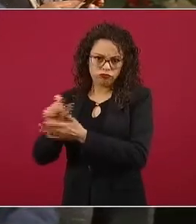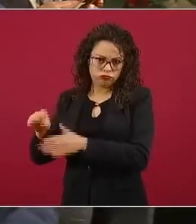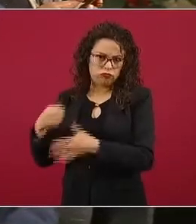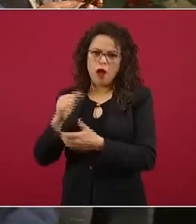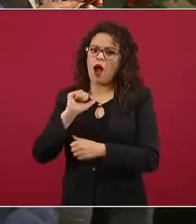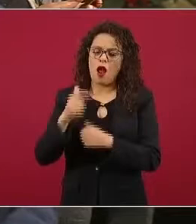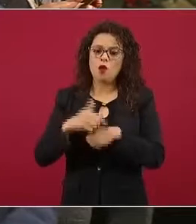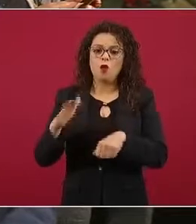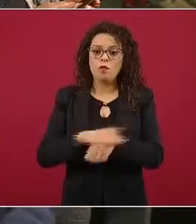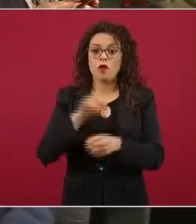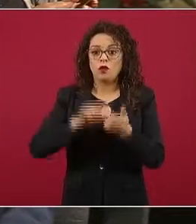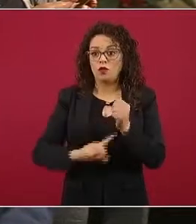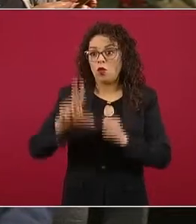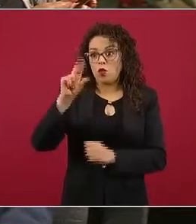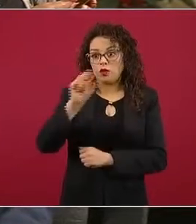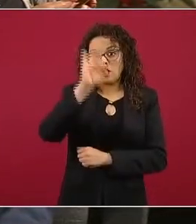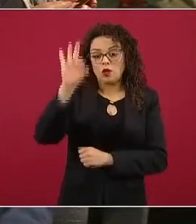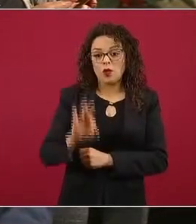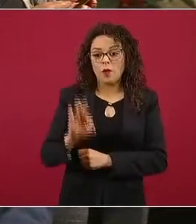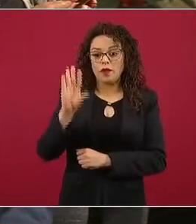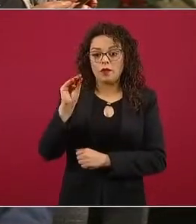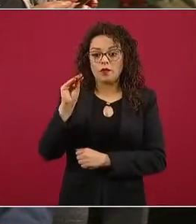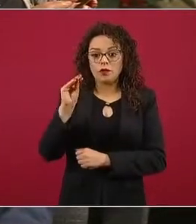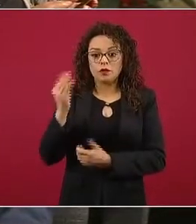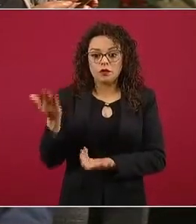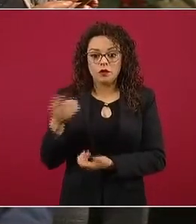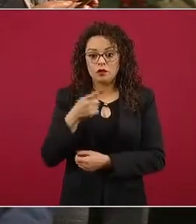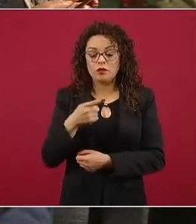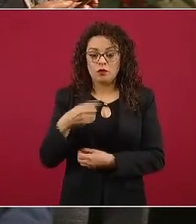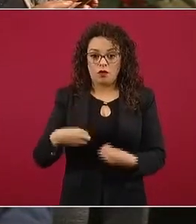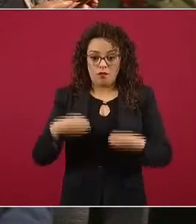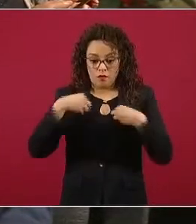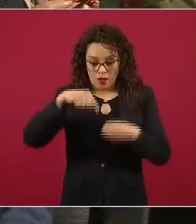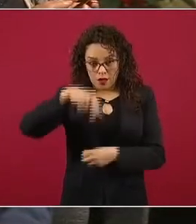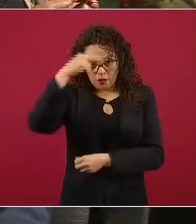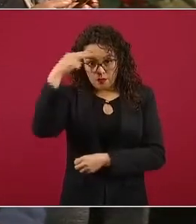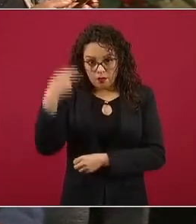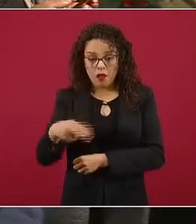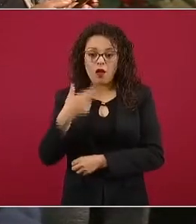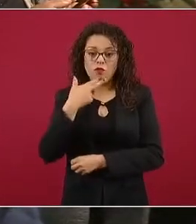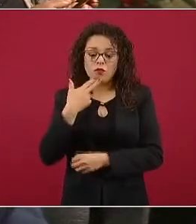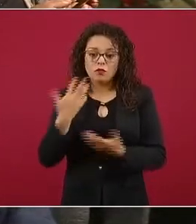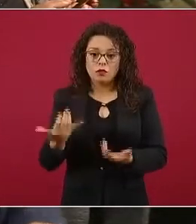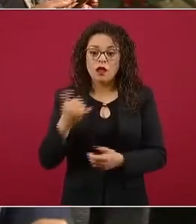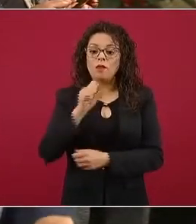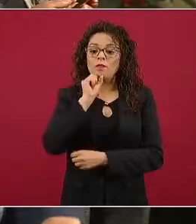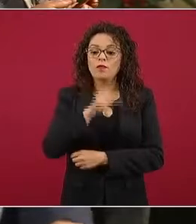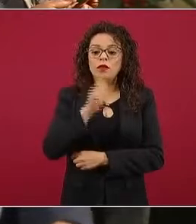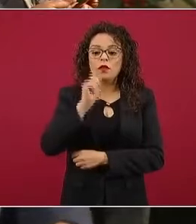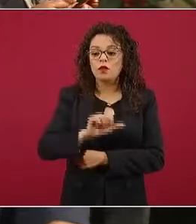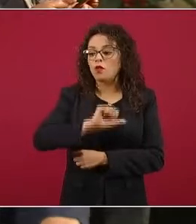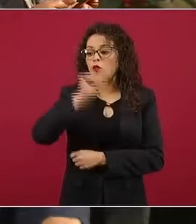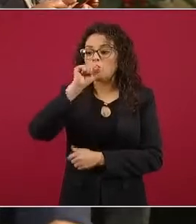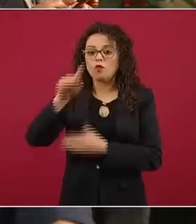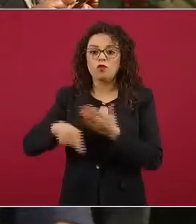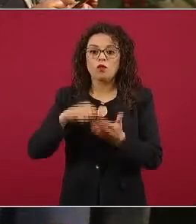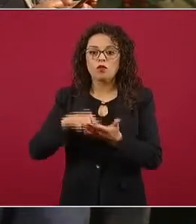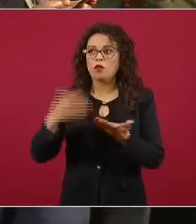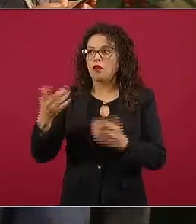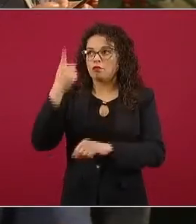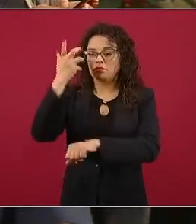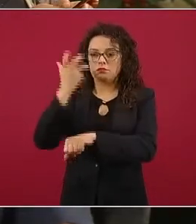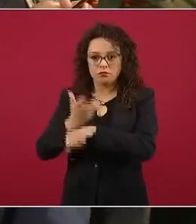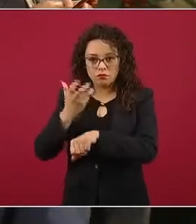más del 80 o 90 por ciento de los mexicanos que radicamos aquí en México y, por supuesto, también otras partes en los Estados